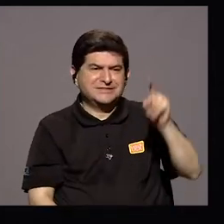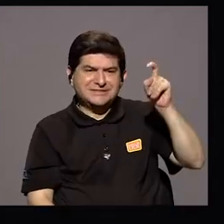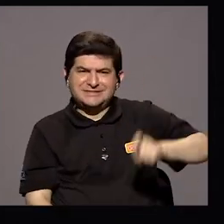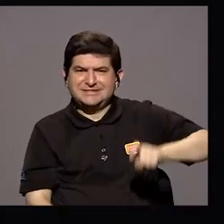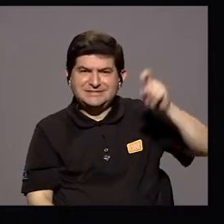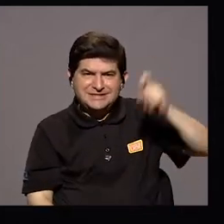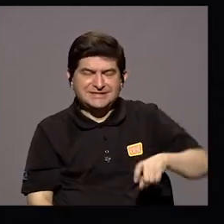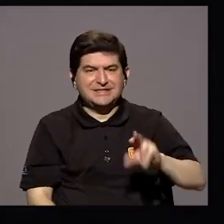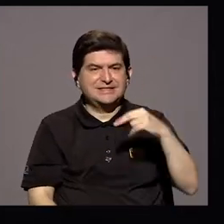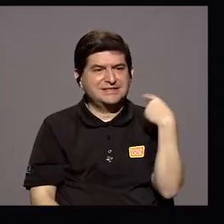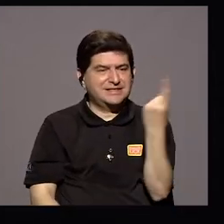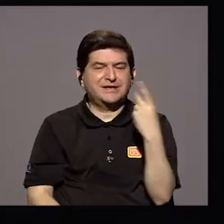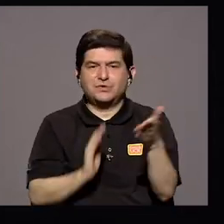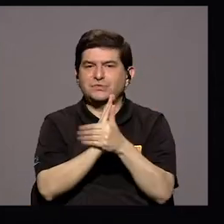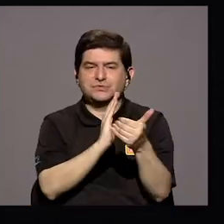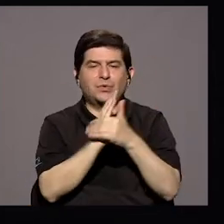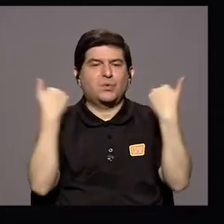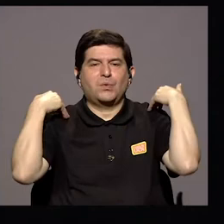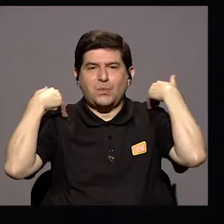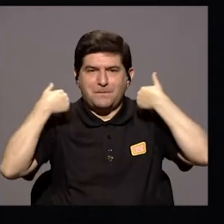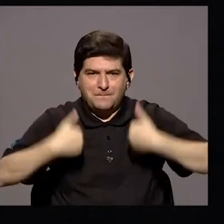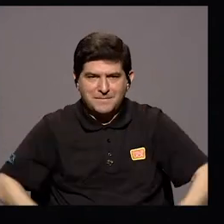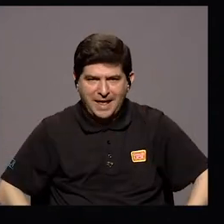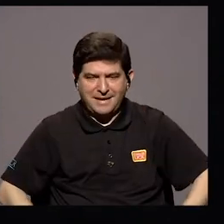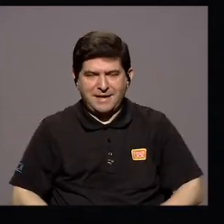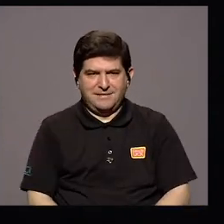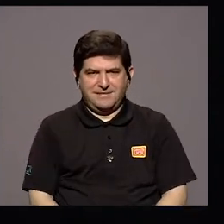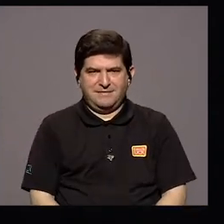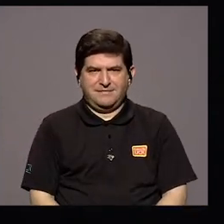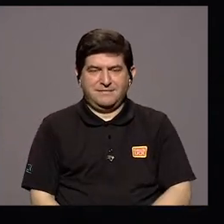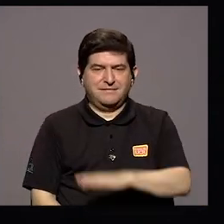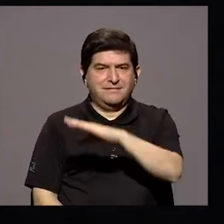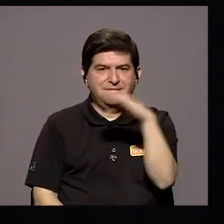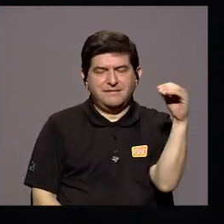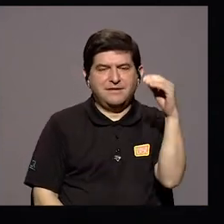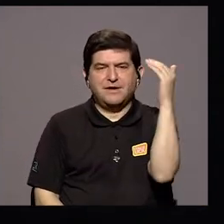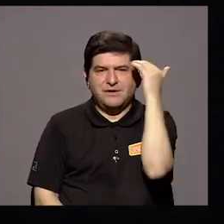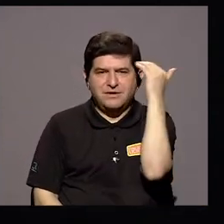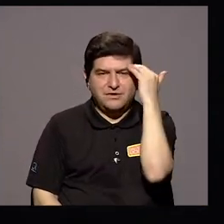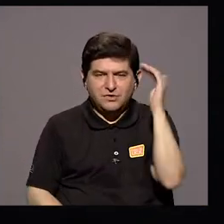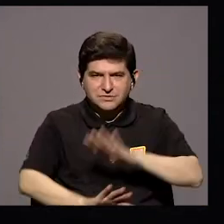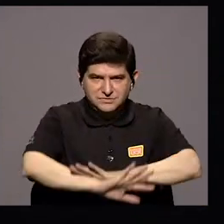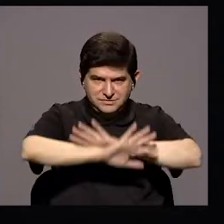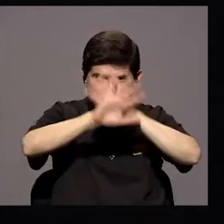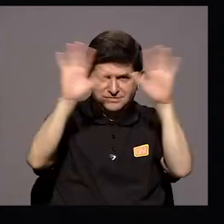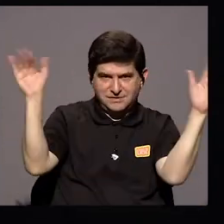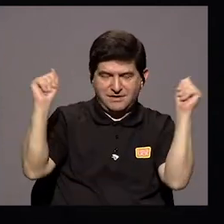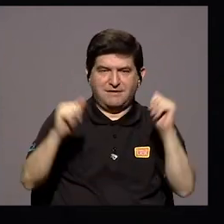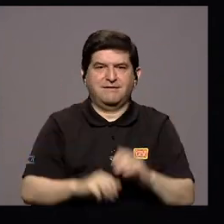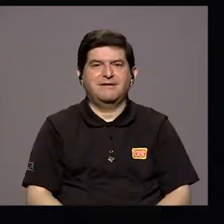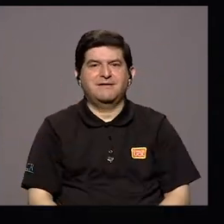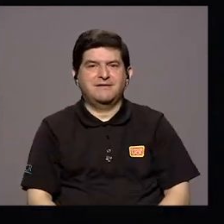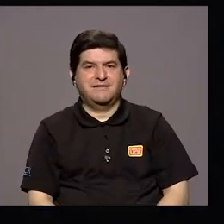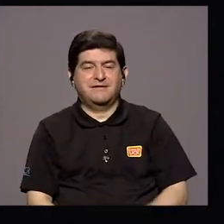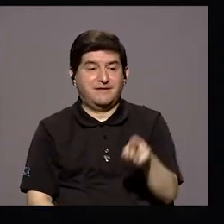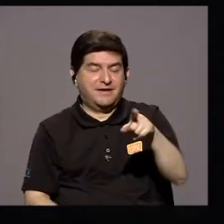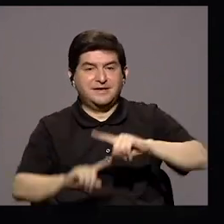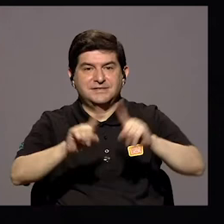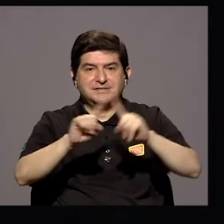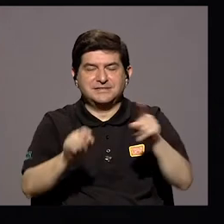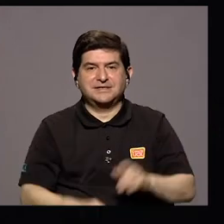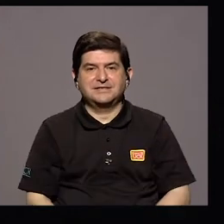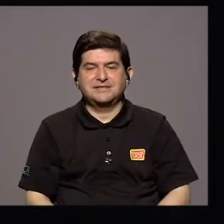Requieren No solo El talento humano Y la conciencia clara De lo que es Esas